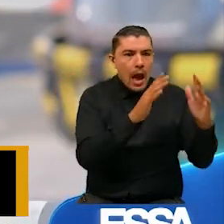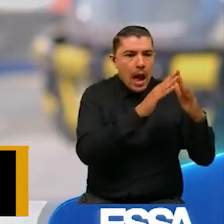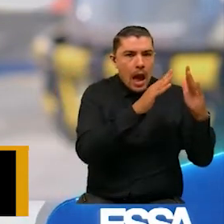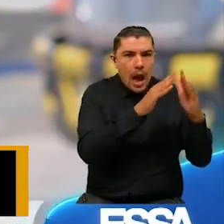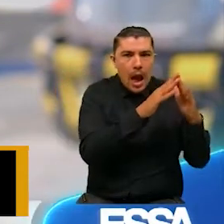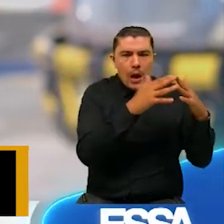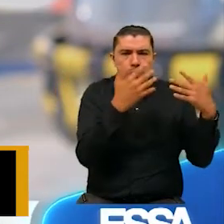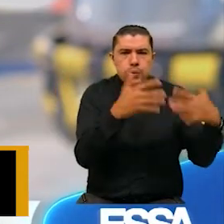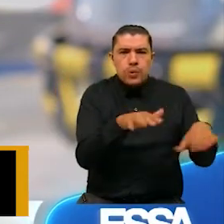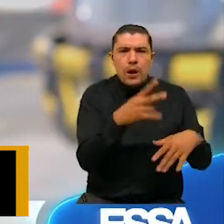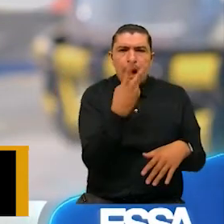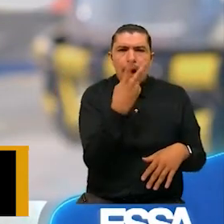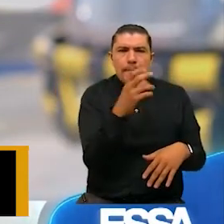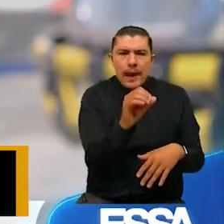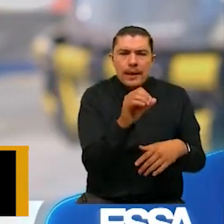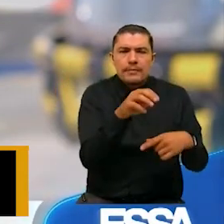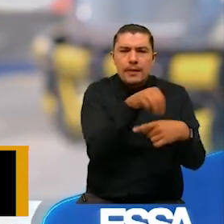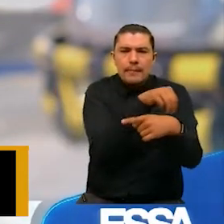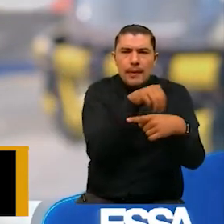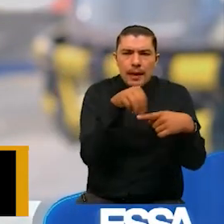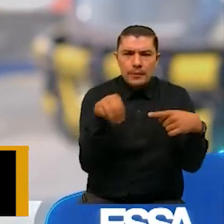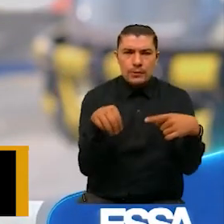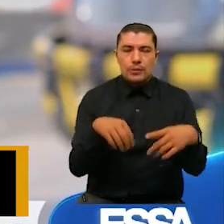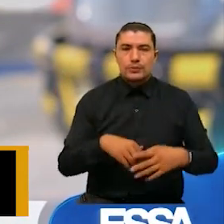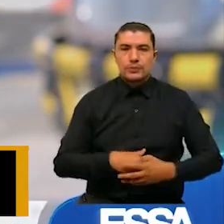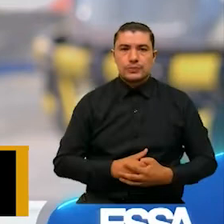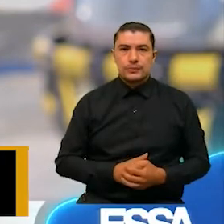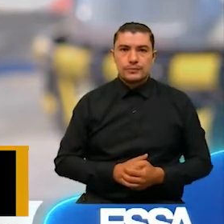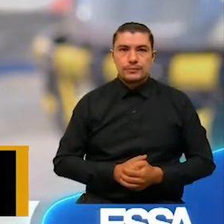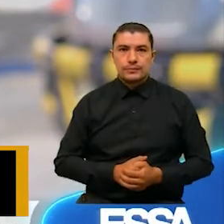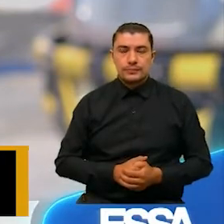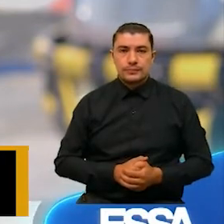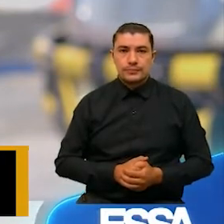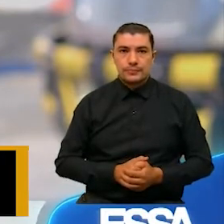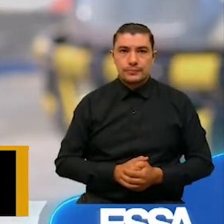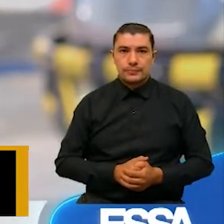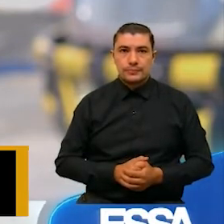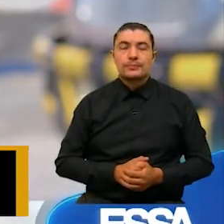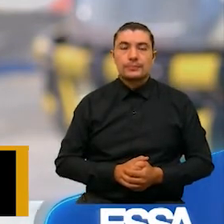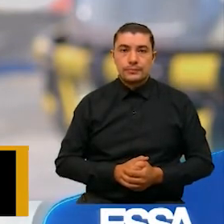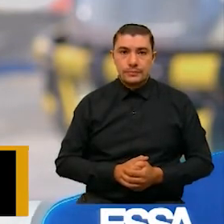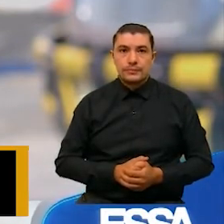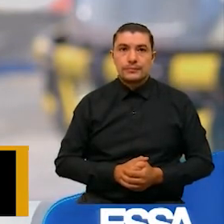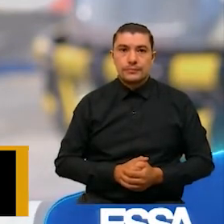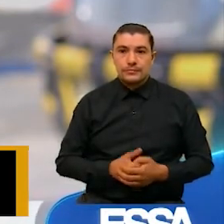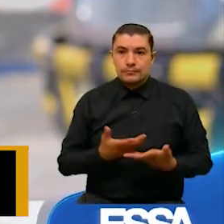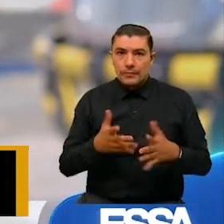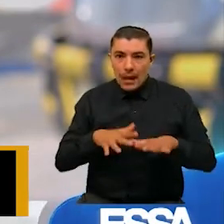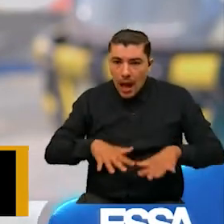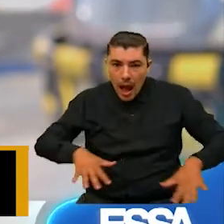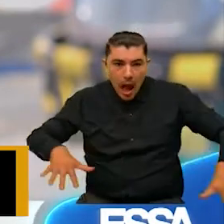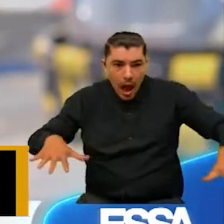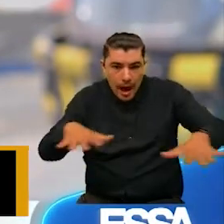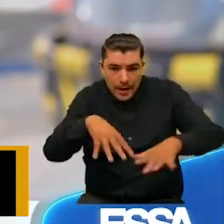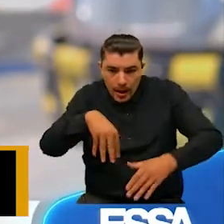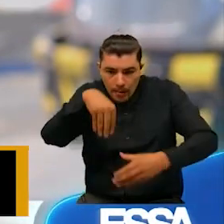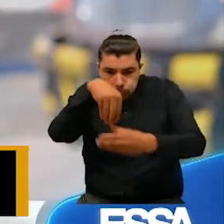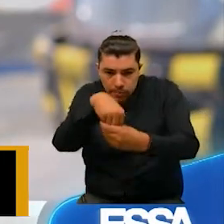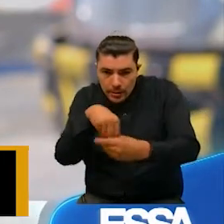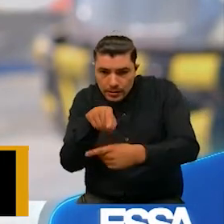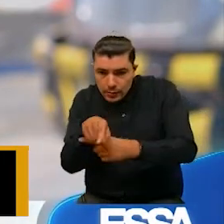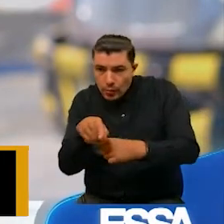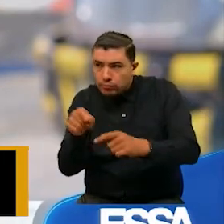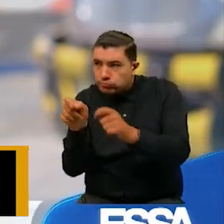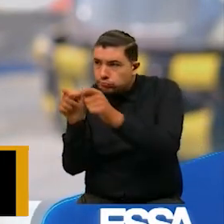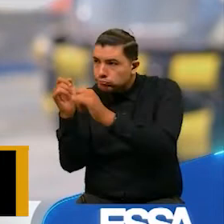medidos 10 a cada lado del eje central de la línea, no se pueden construir viviendas,